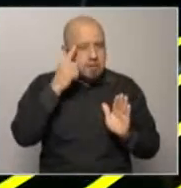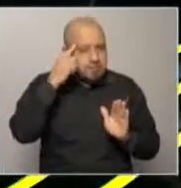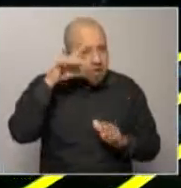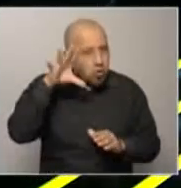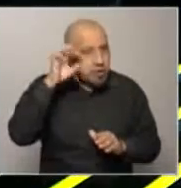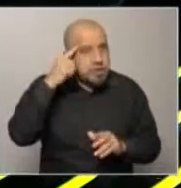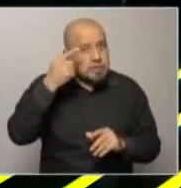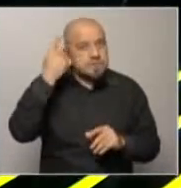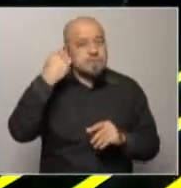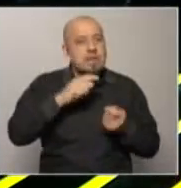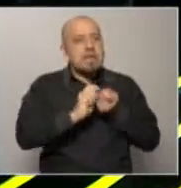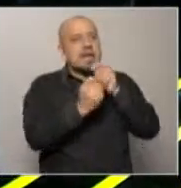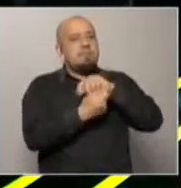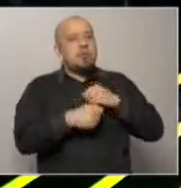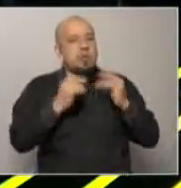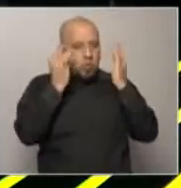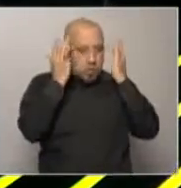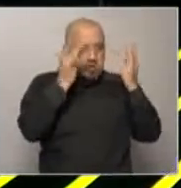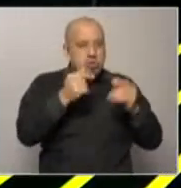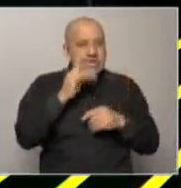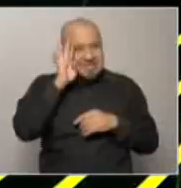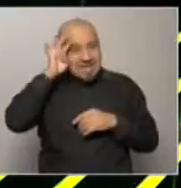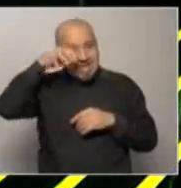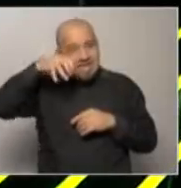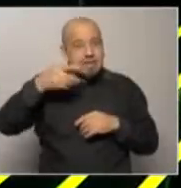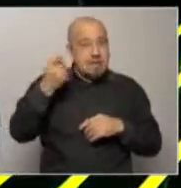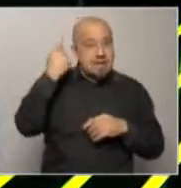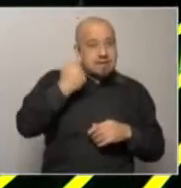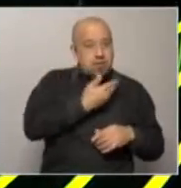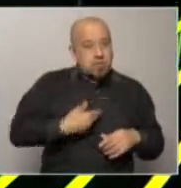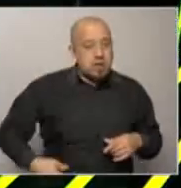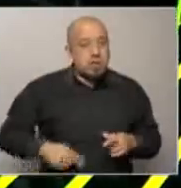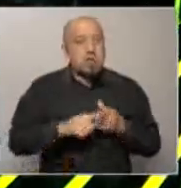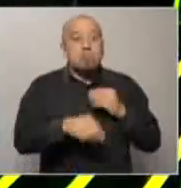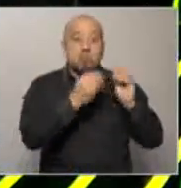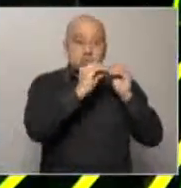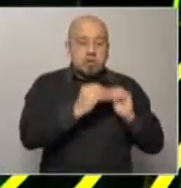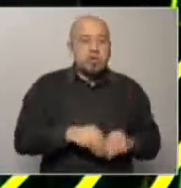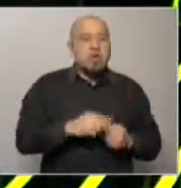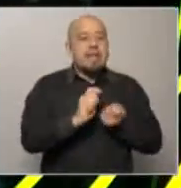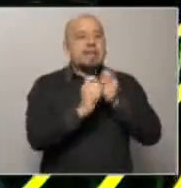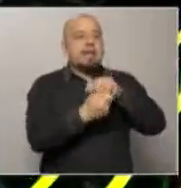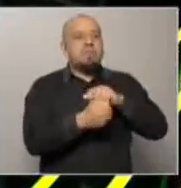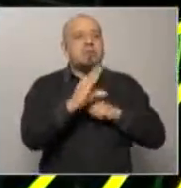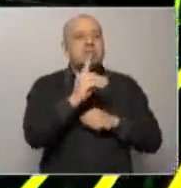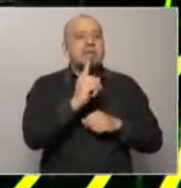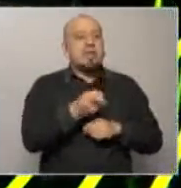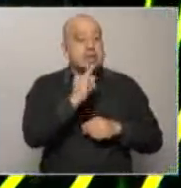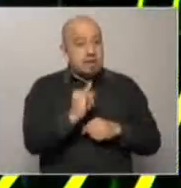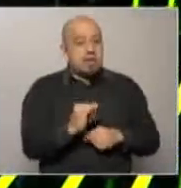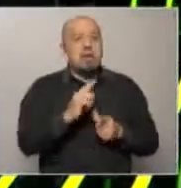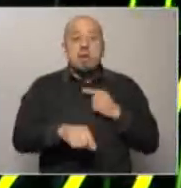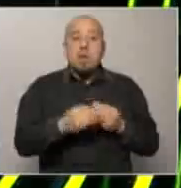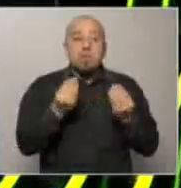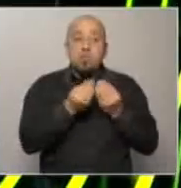ejemplo, la reforma de la educación de Sanguinetti fue aprobada en un presupuesto. La reforma de la DGI... Hay muchas reformas que